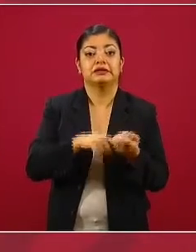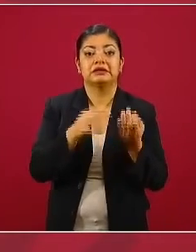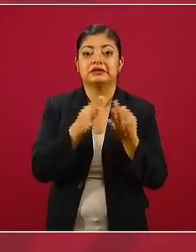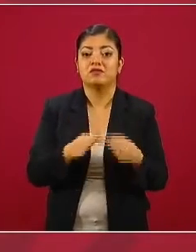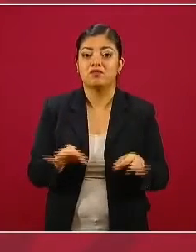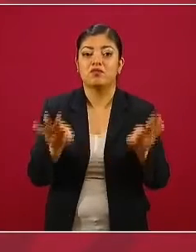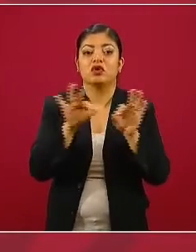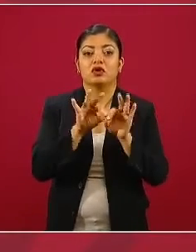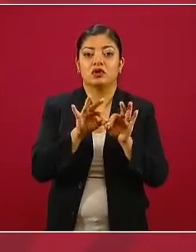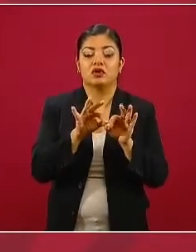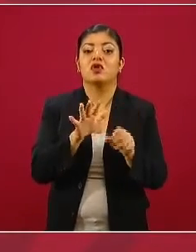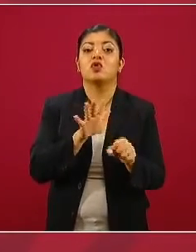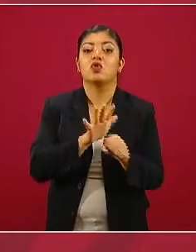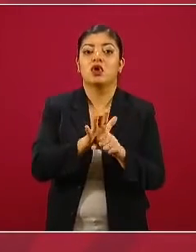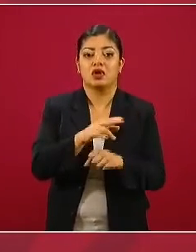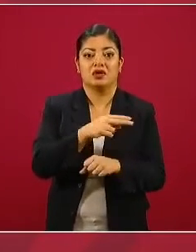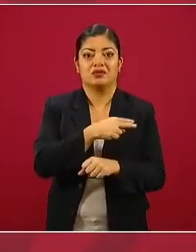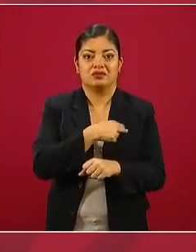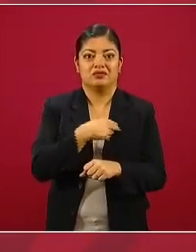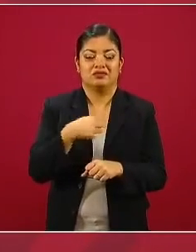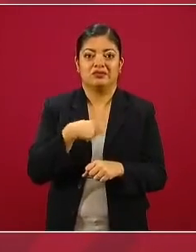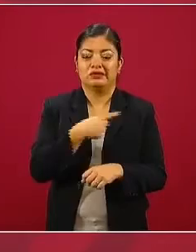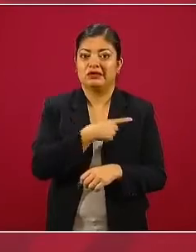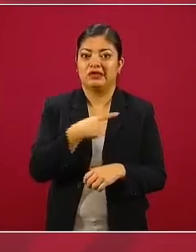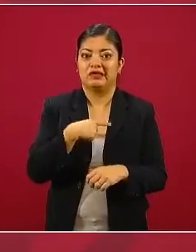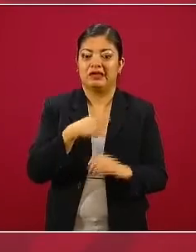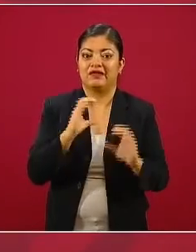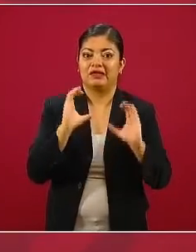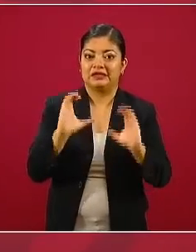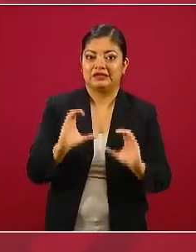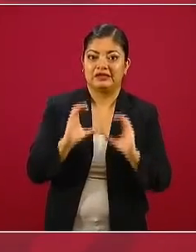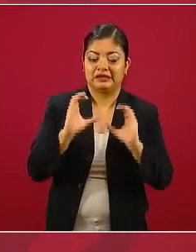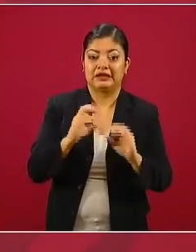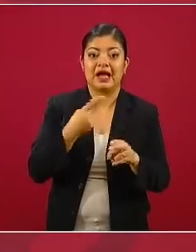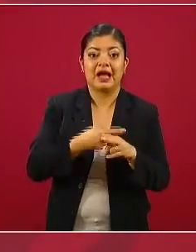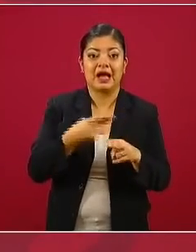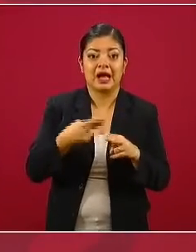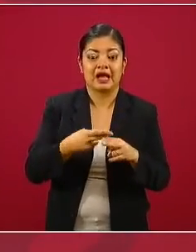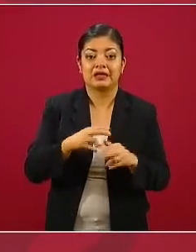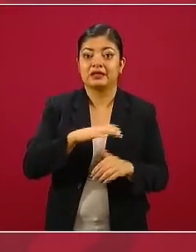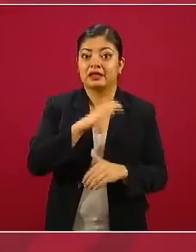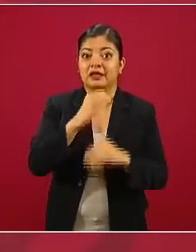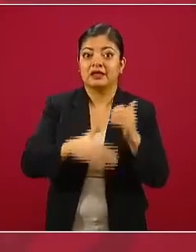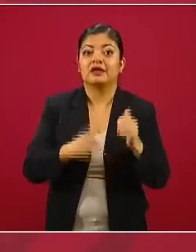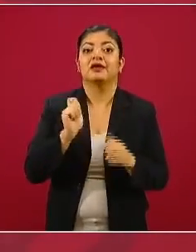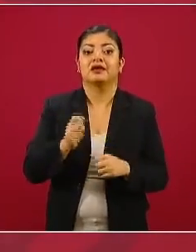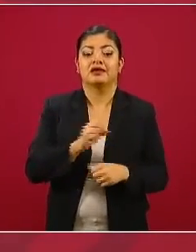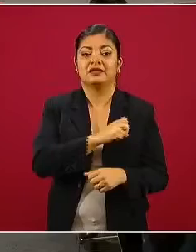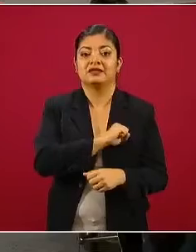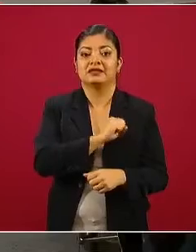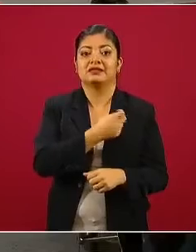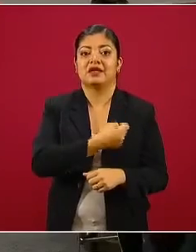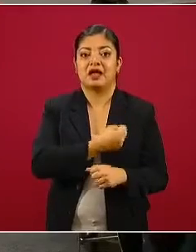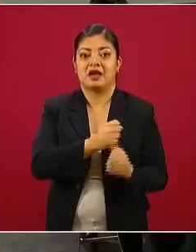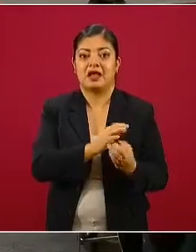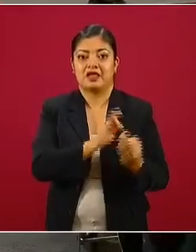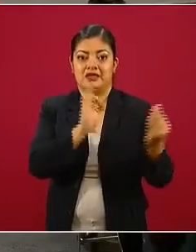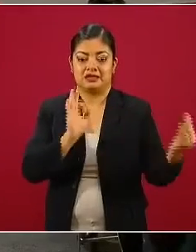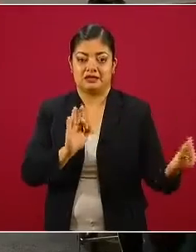mantenernos todavía en gran disciplina hasta la conclusión de la Jornada Nacional de Sana Distancia.